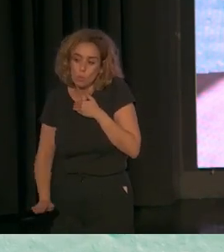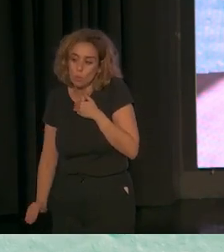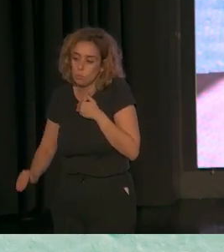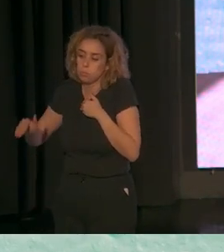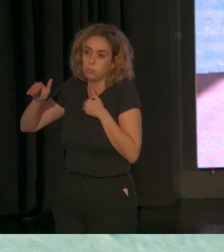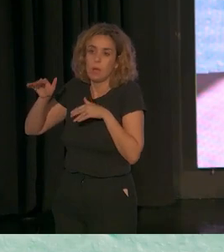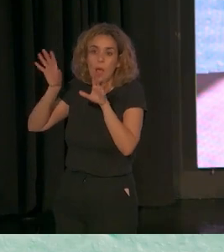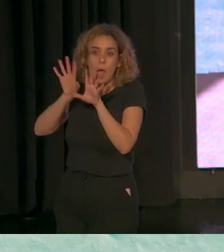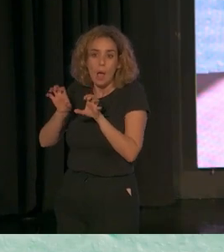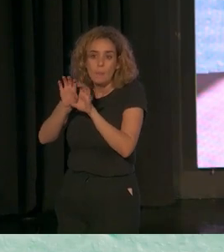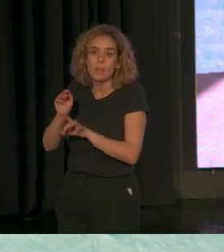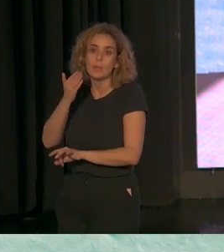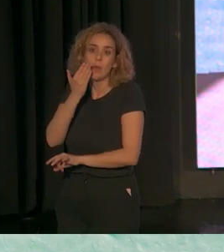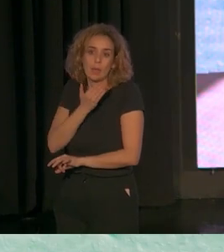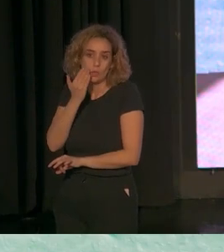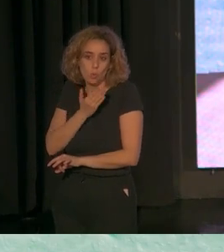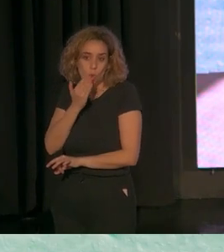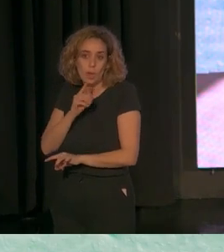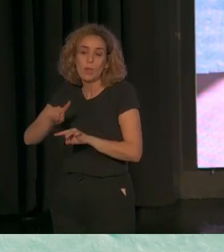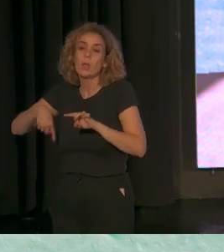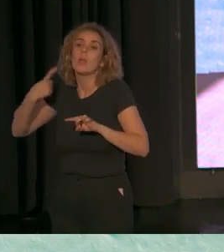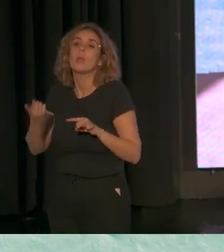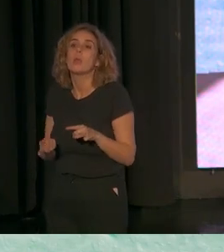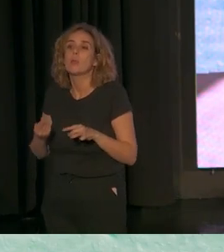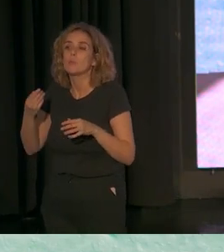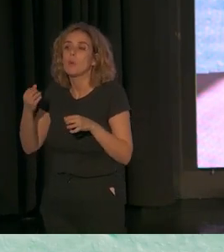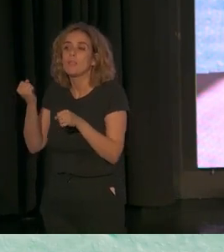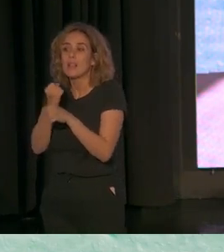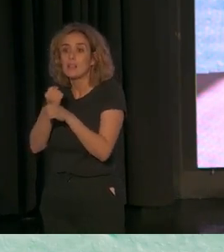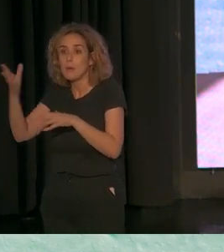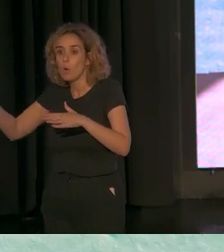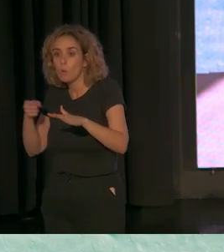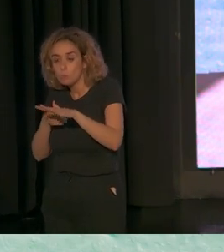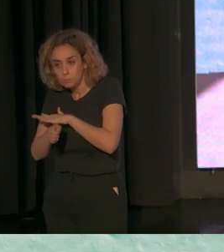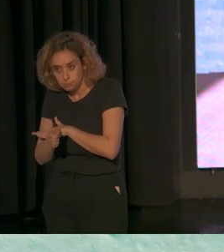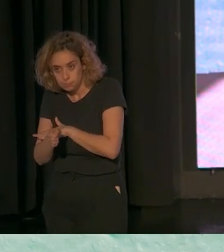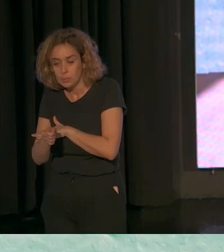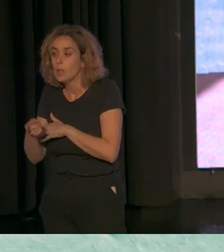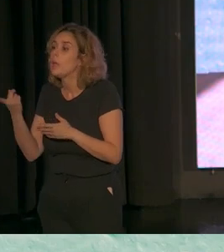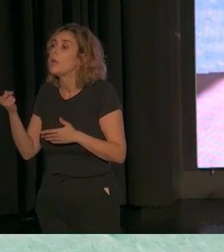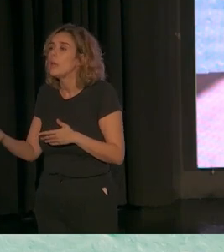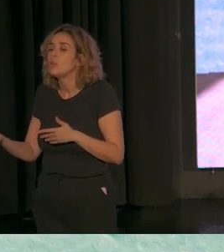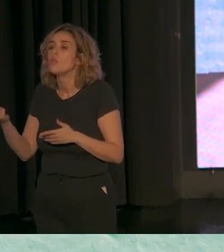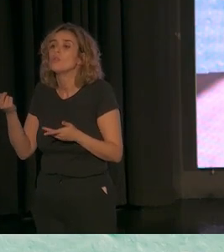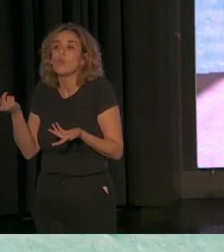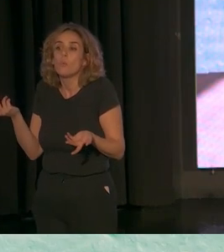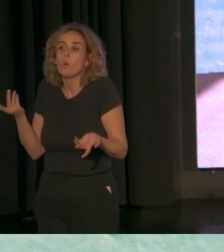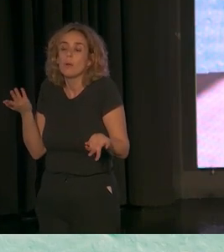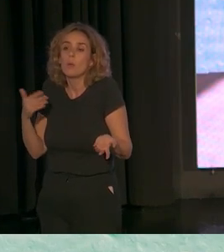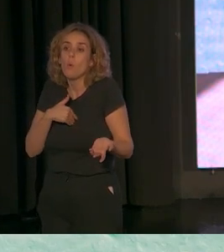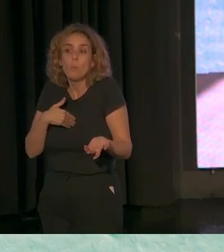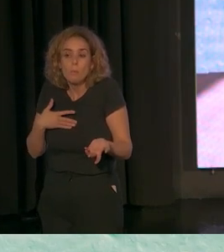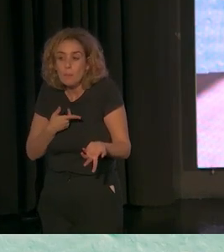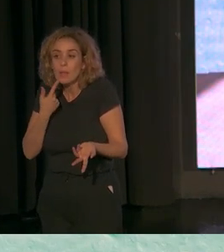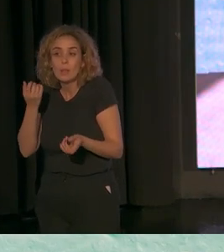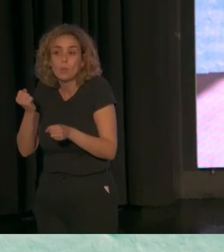el aprendizaje escolar y lo que pueden llamar como inserción laboral. La manera en cómo ellos van a ser actores también y que puedan ganarse